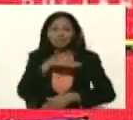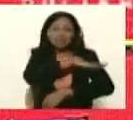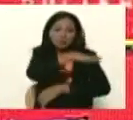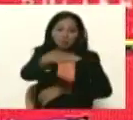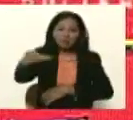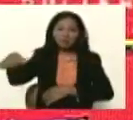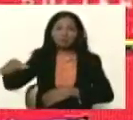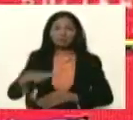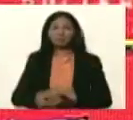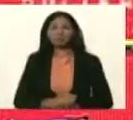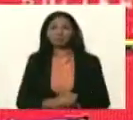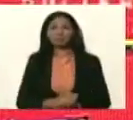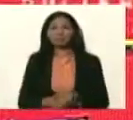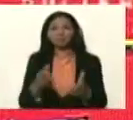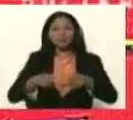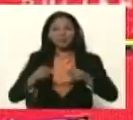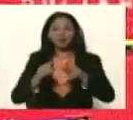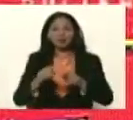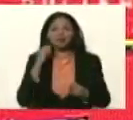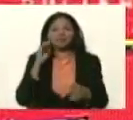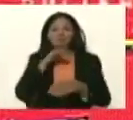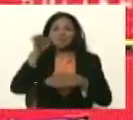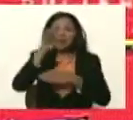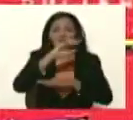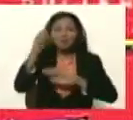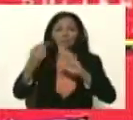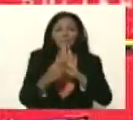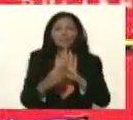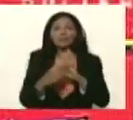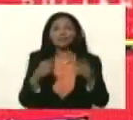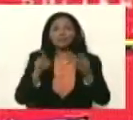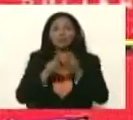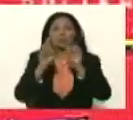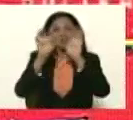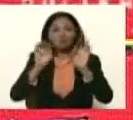de occidente aquí hay barrios completos de orientales